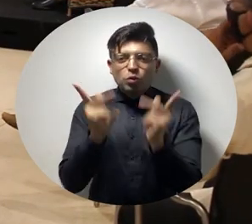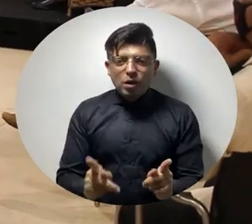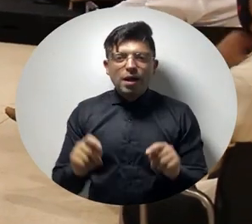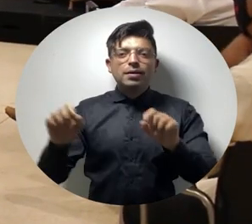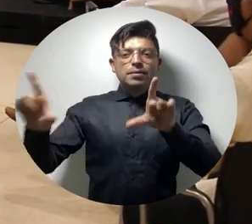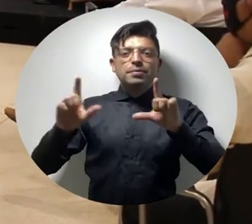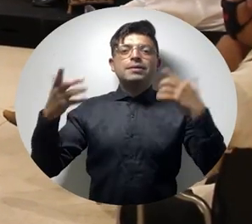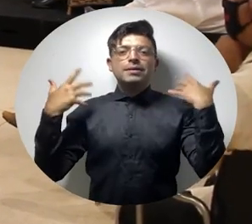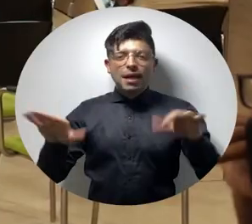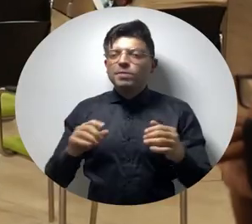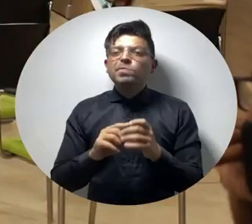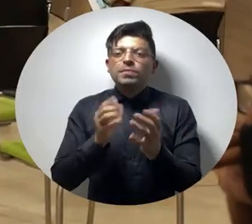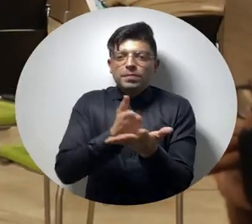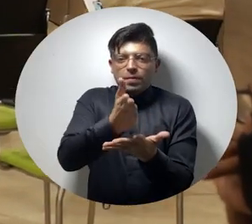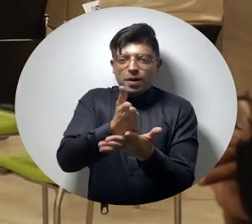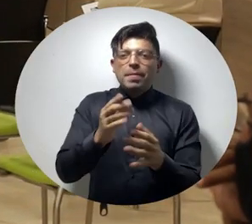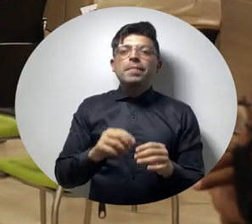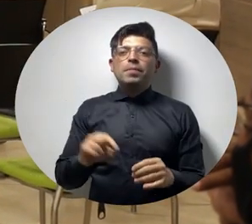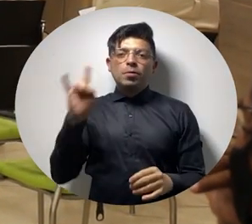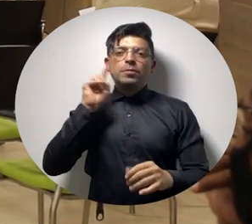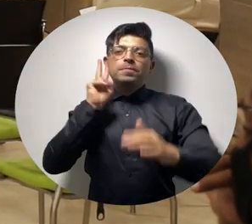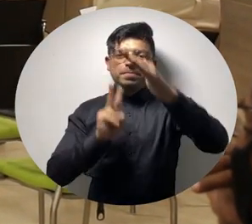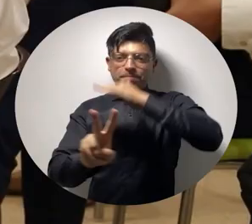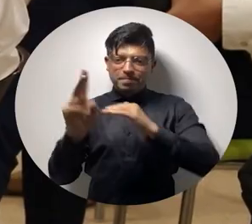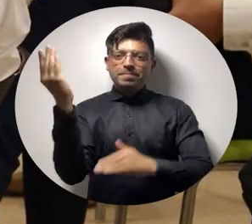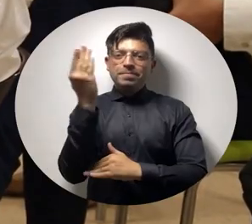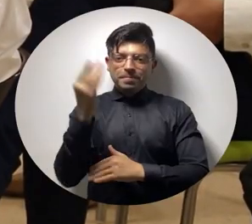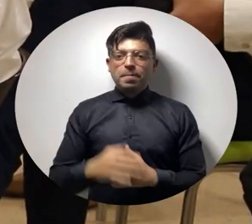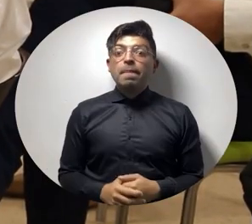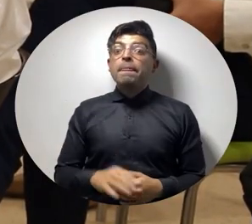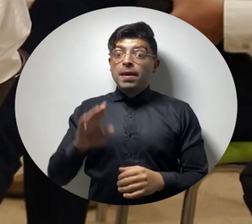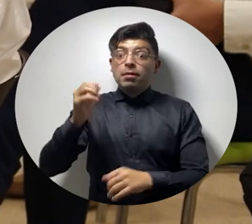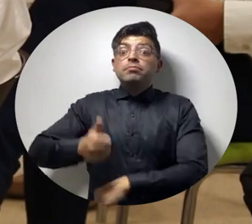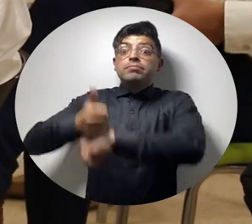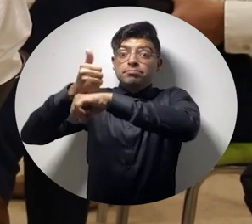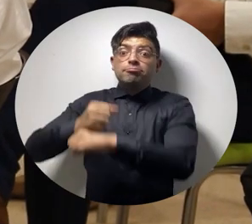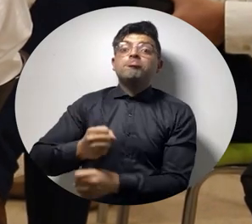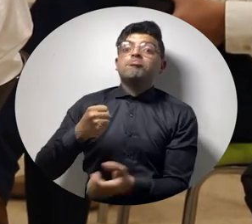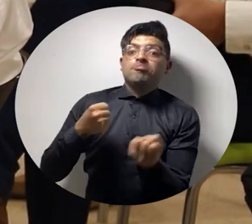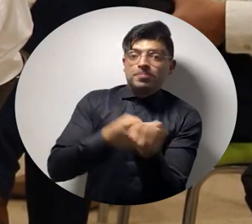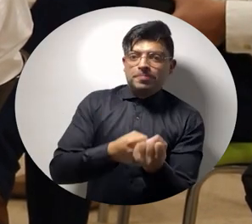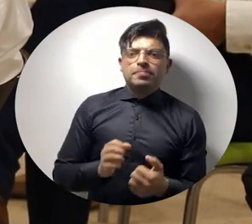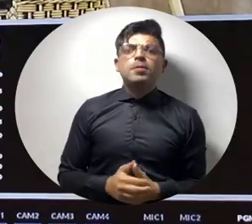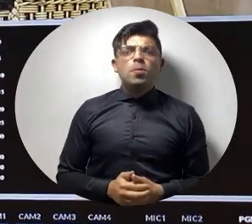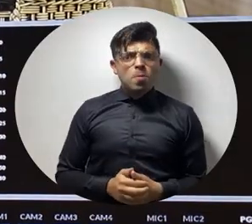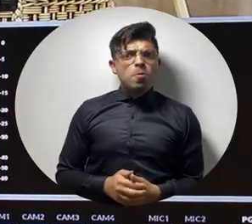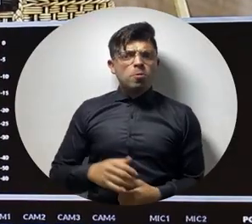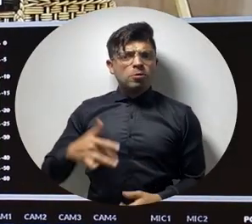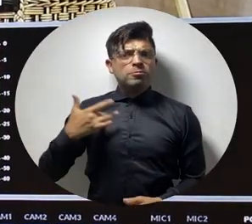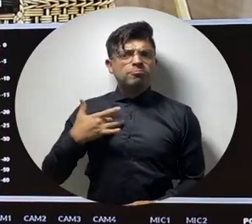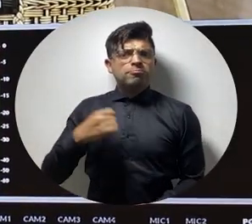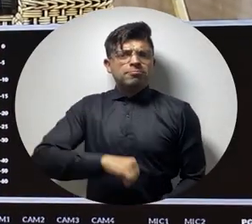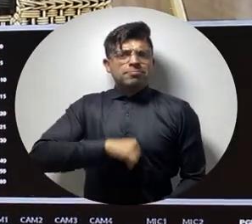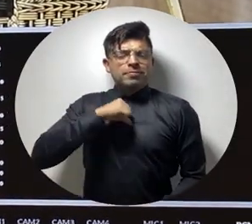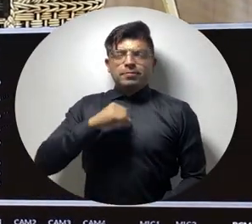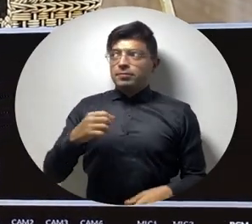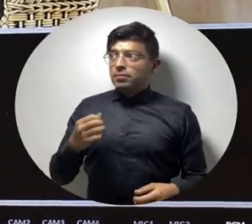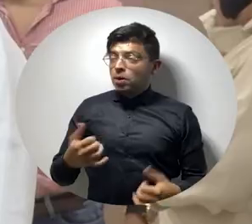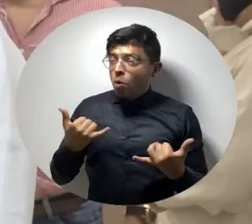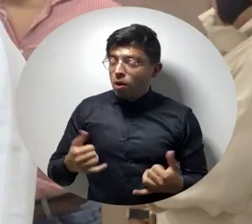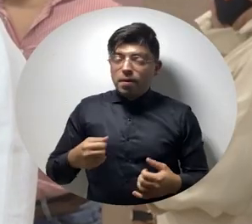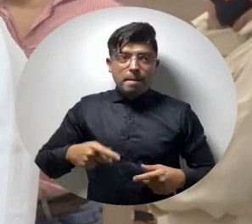docentes, graduados y estudiantes del programa de cine y audiovisuales con la idea original del rector Pablo Vera Salazar. Es un momento de mucho orgullo.